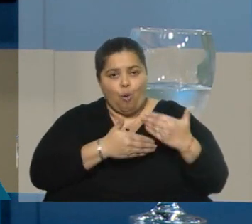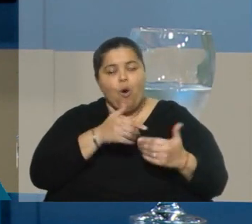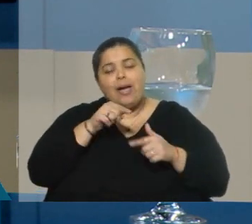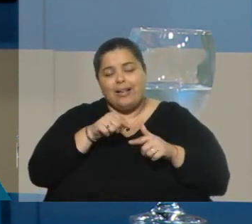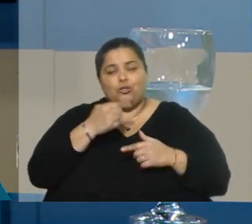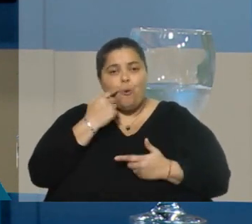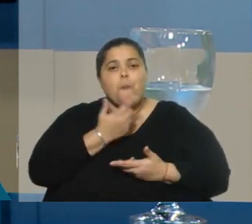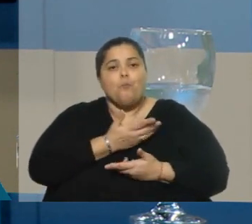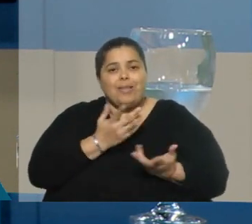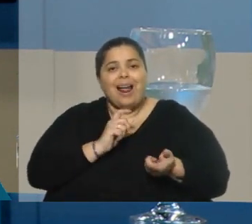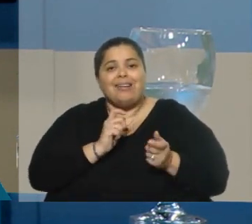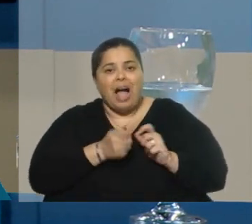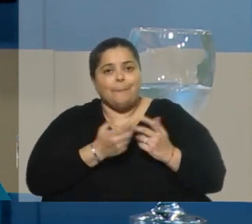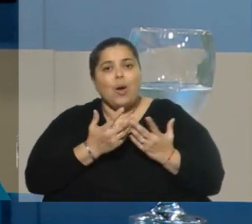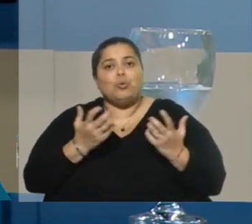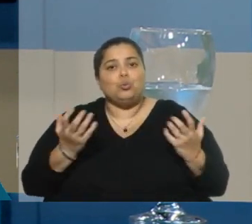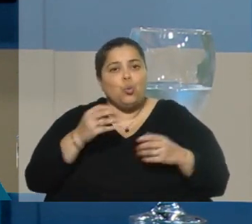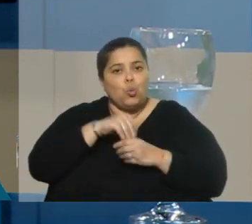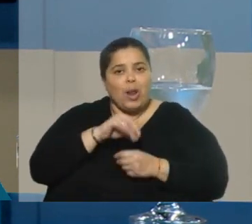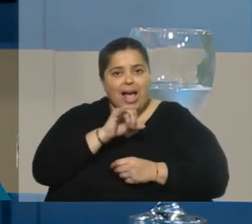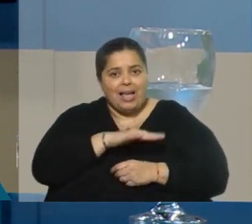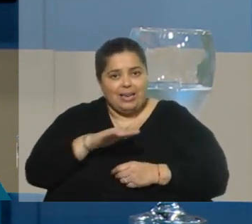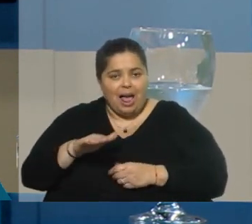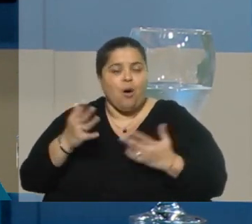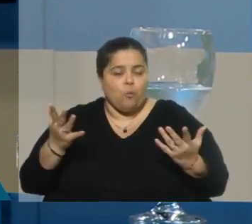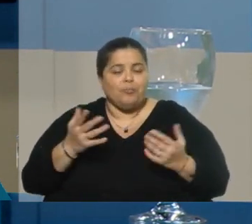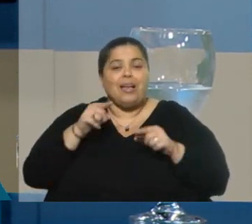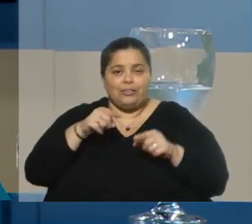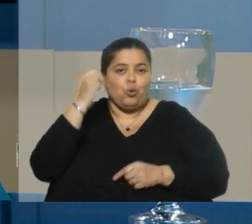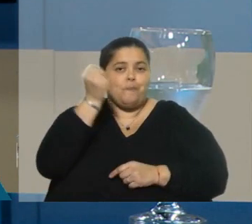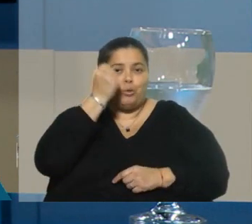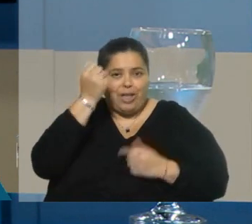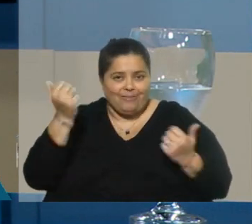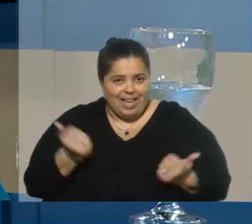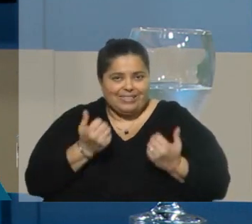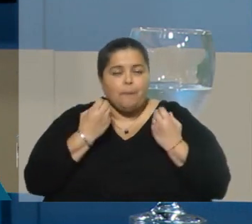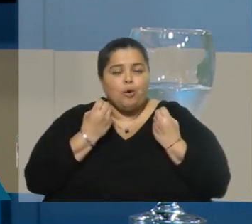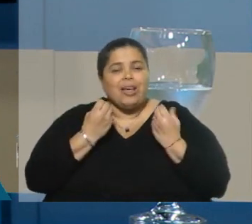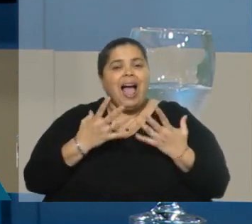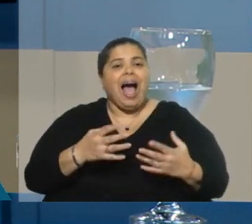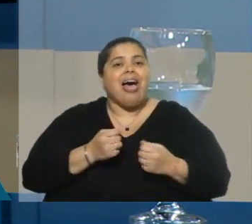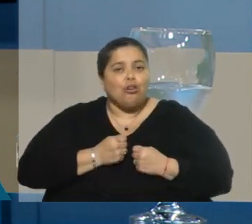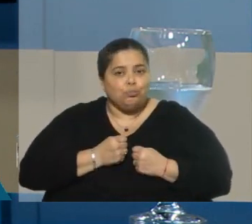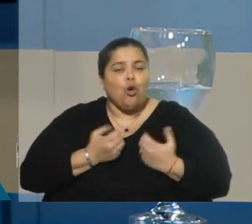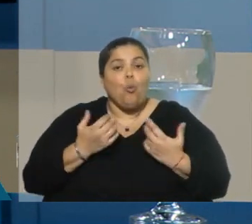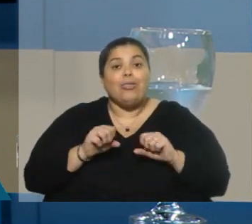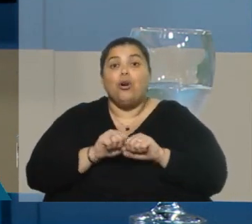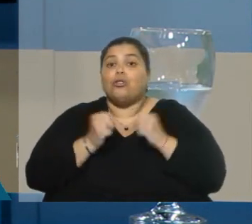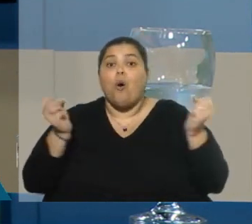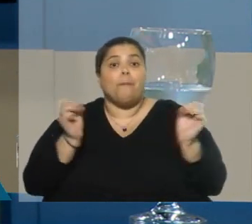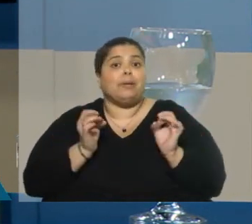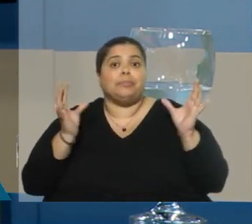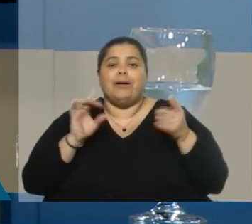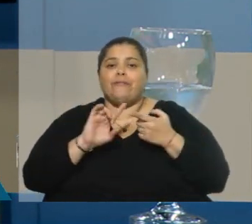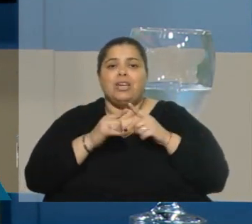estructural que bueno, que es muy importante hacerlo y termino con esto, Leonardo, porque la adopción, cuando se rompe el vínculo con la familia original,